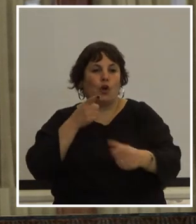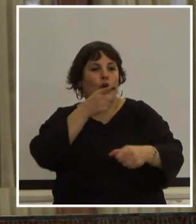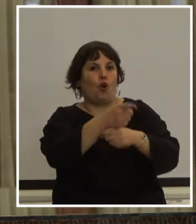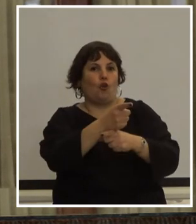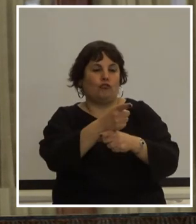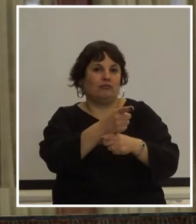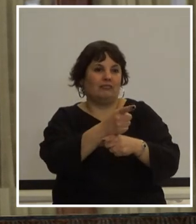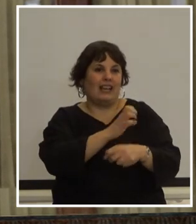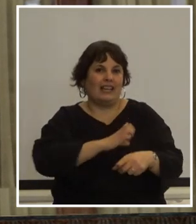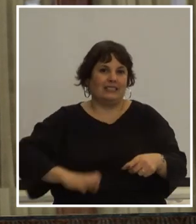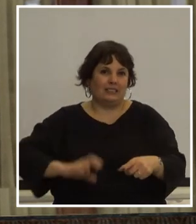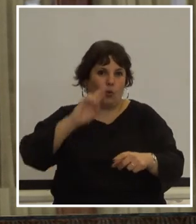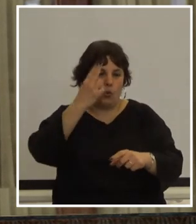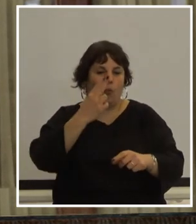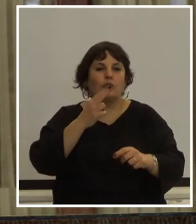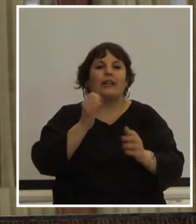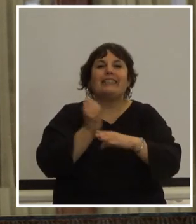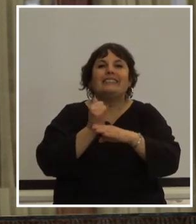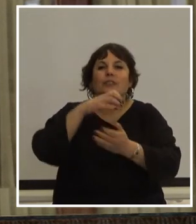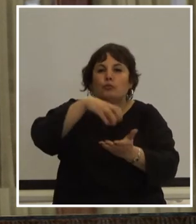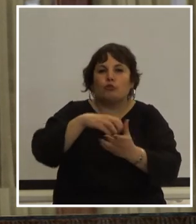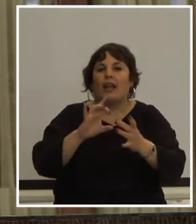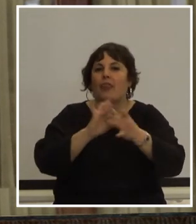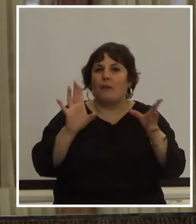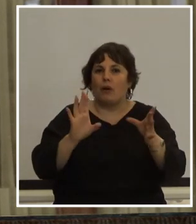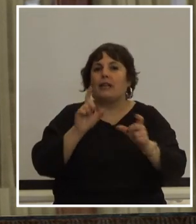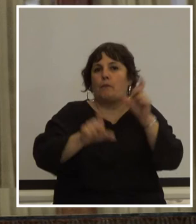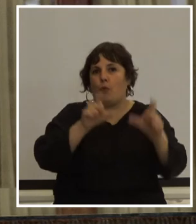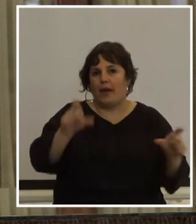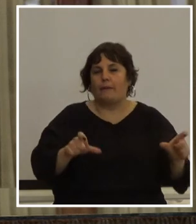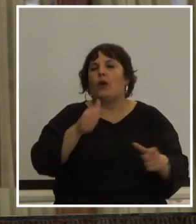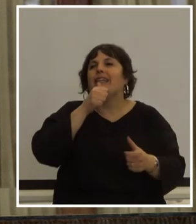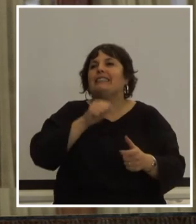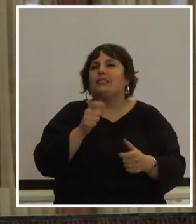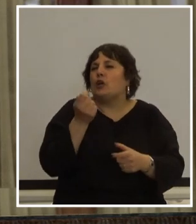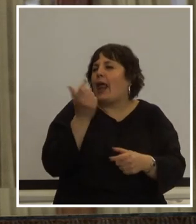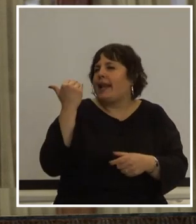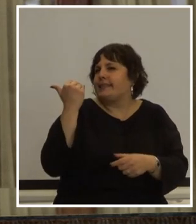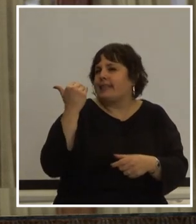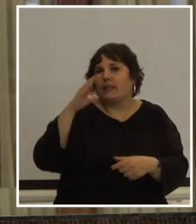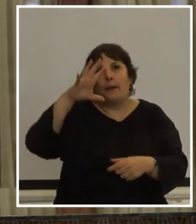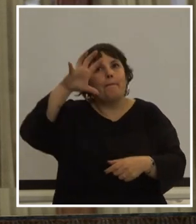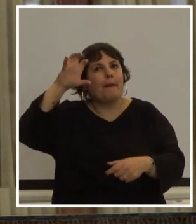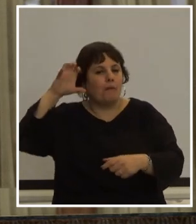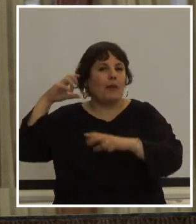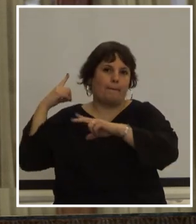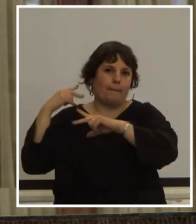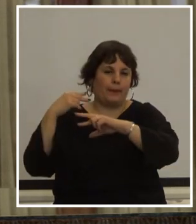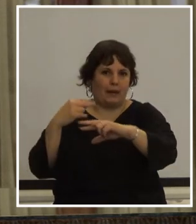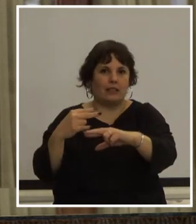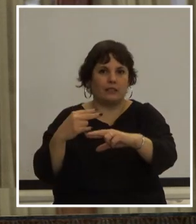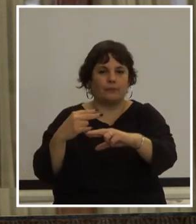Uruguayo las instituciones democráticas y el pueblo la historia es reciente la memoria es permanente